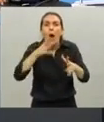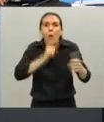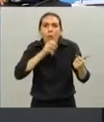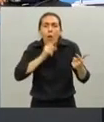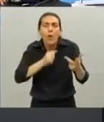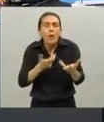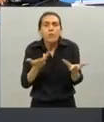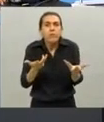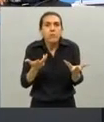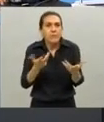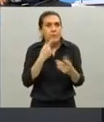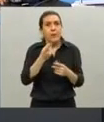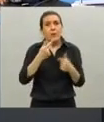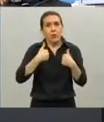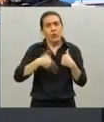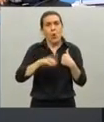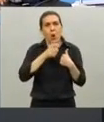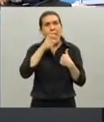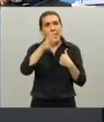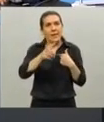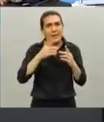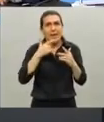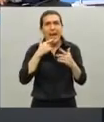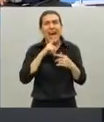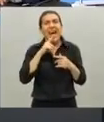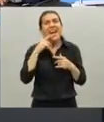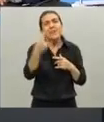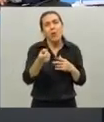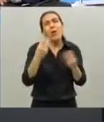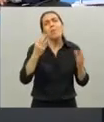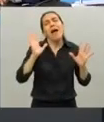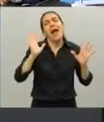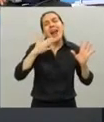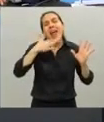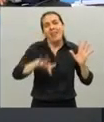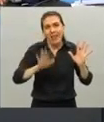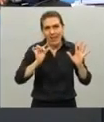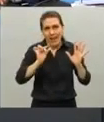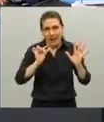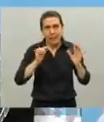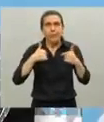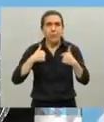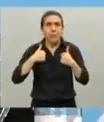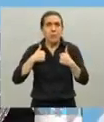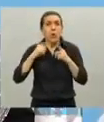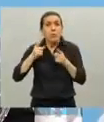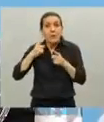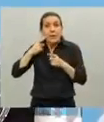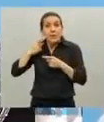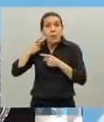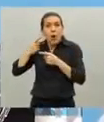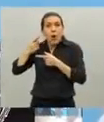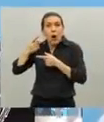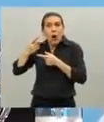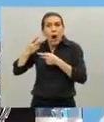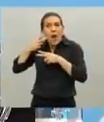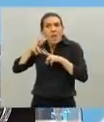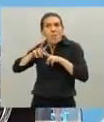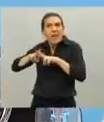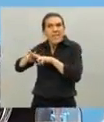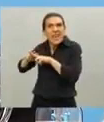voy a contestar yo en esto para que entendamos un poco y voy a tomar datos que tengo yo y